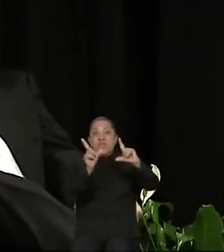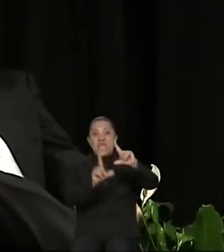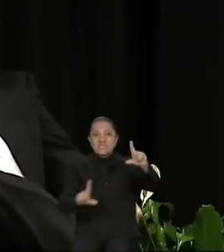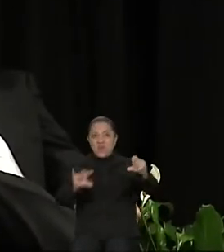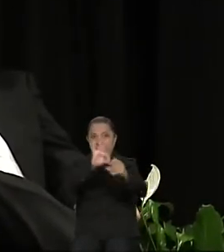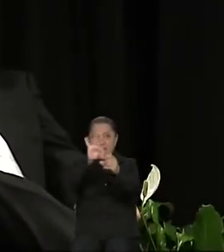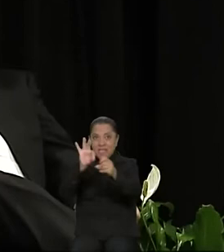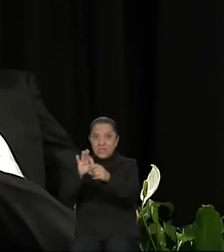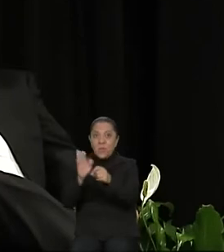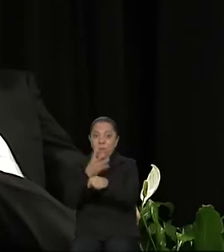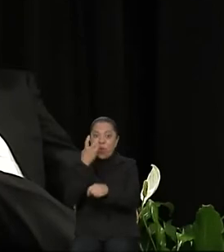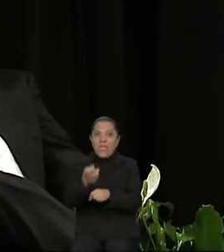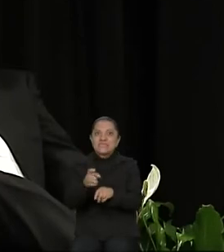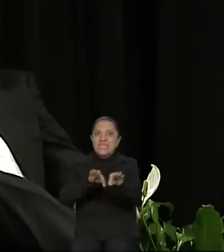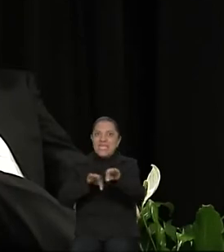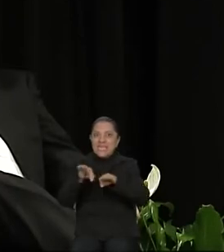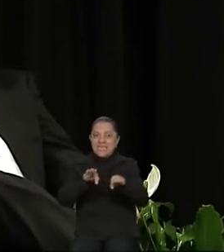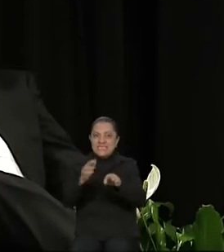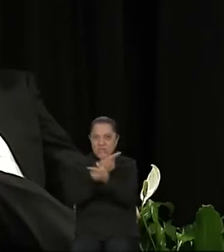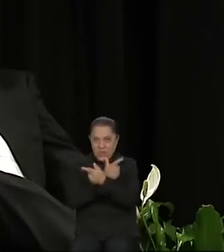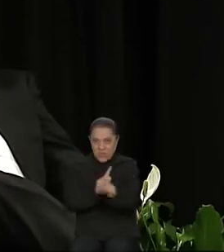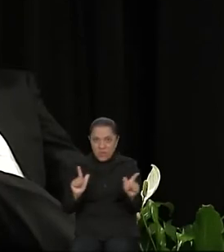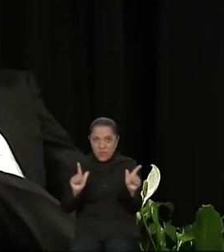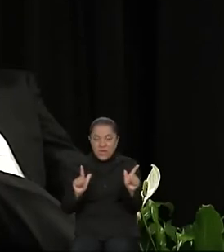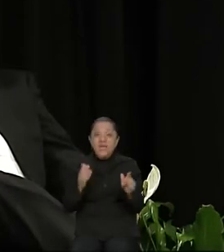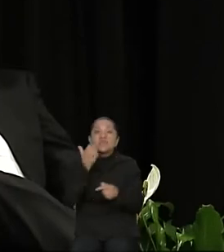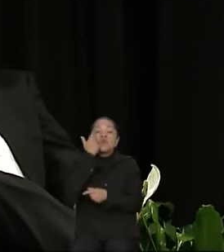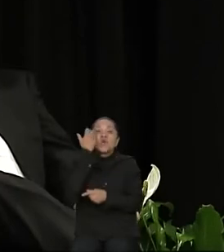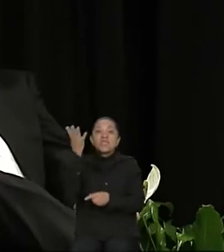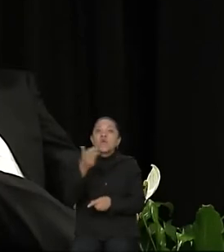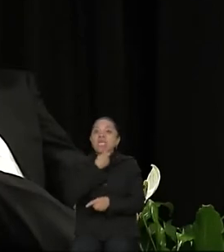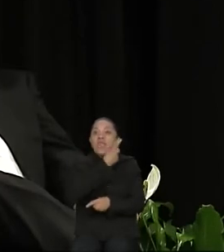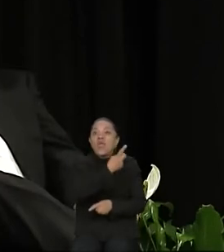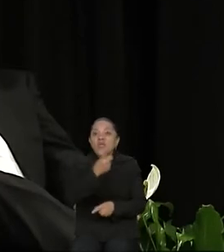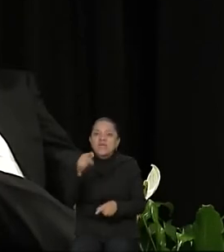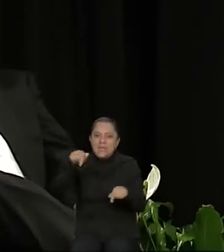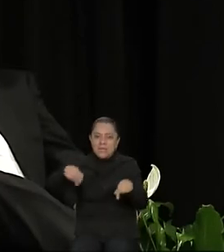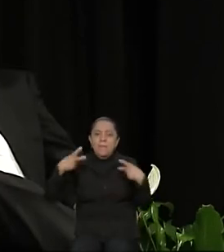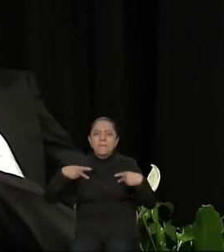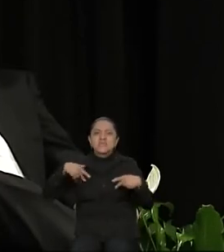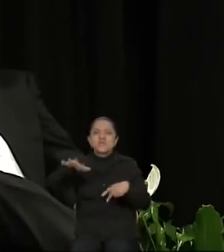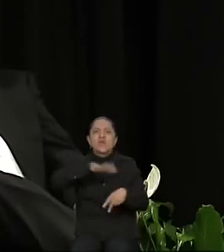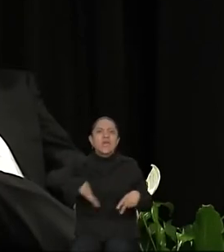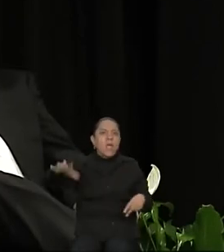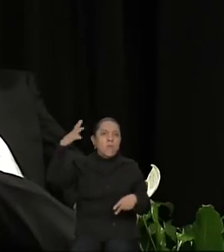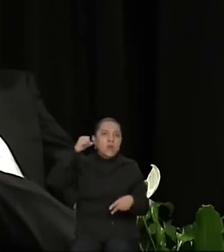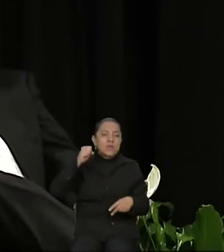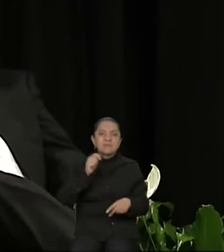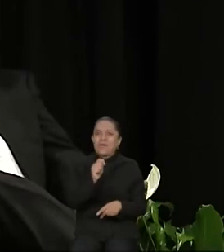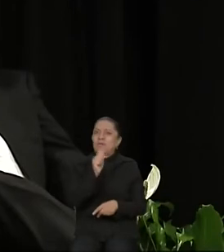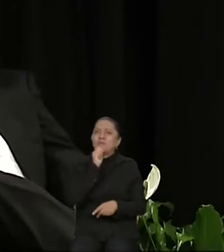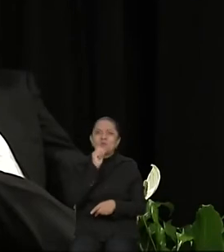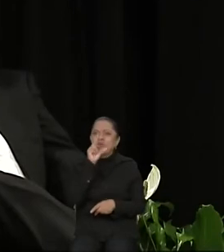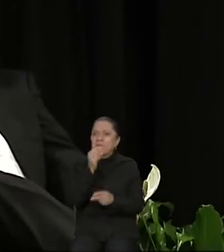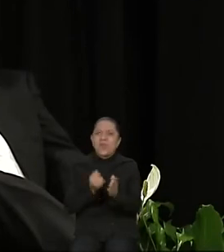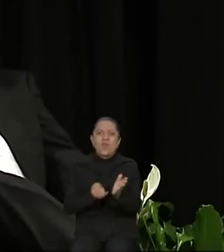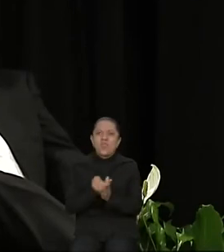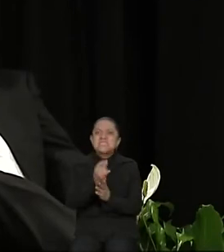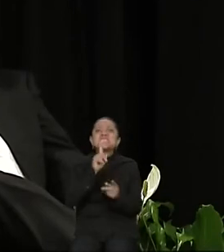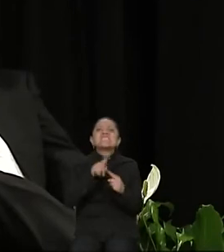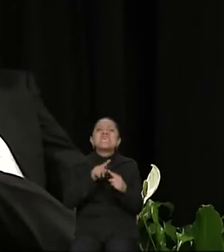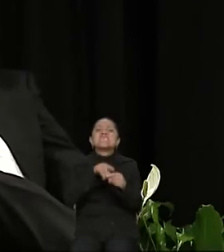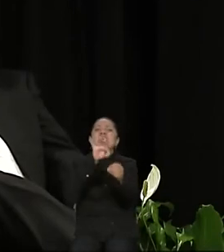ejercicio democrático y quiero dirigirme a los morelenses que aún no han decidido por quién van a emitir su voto. Quiero